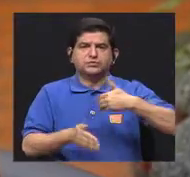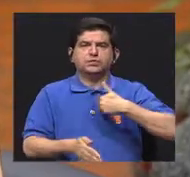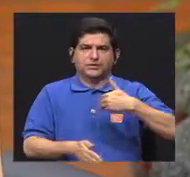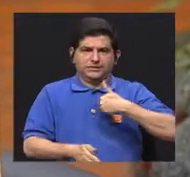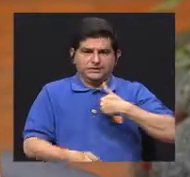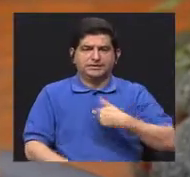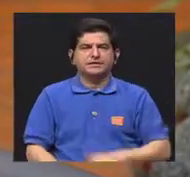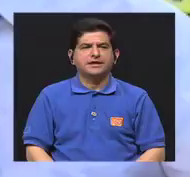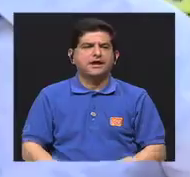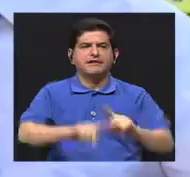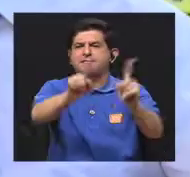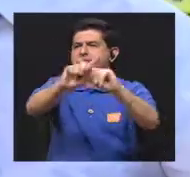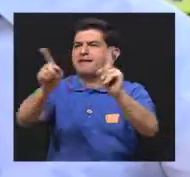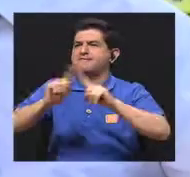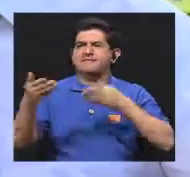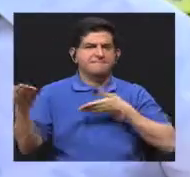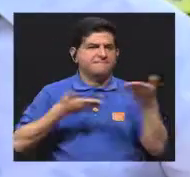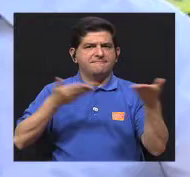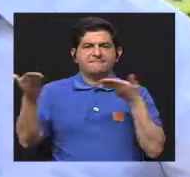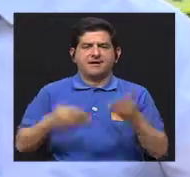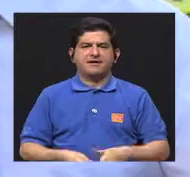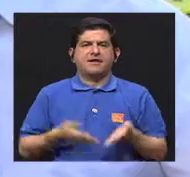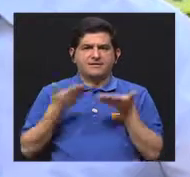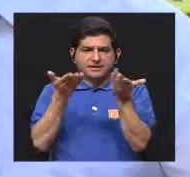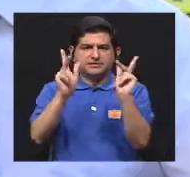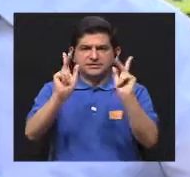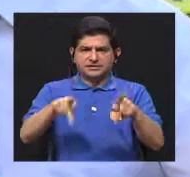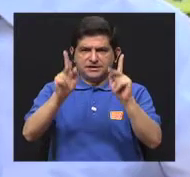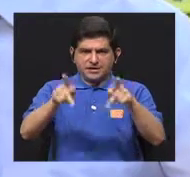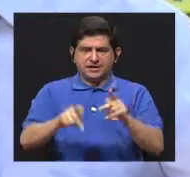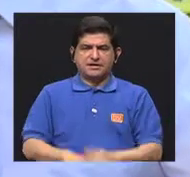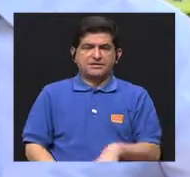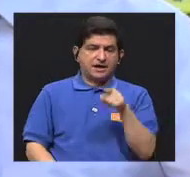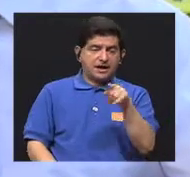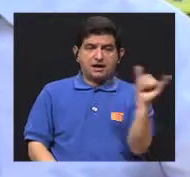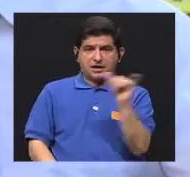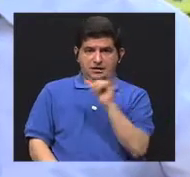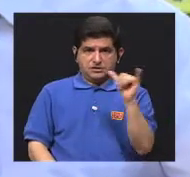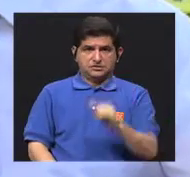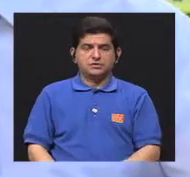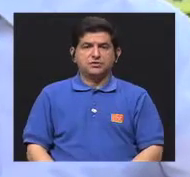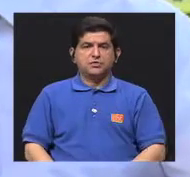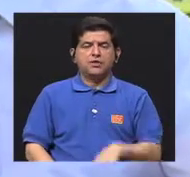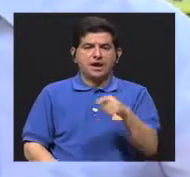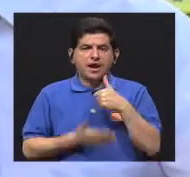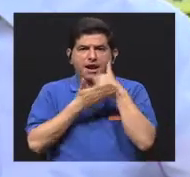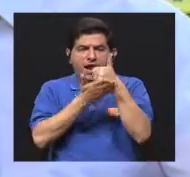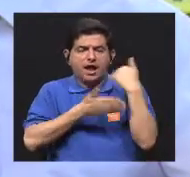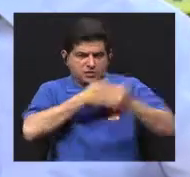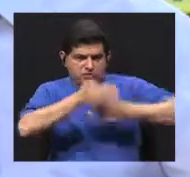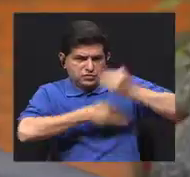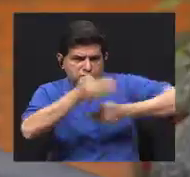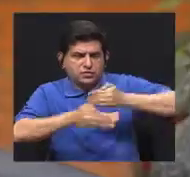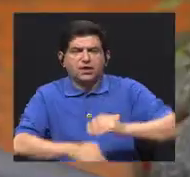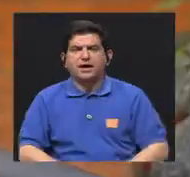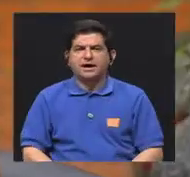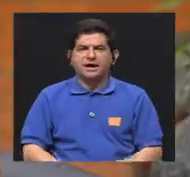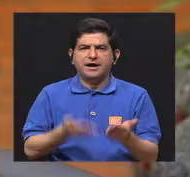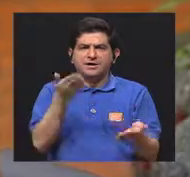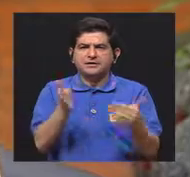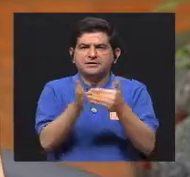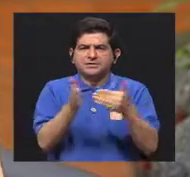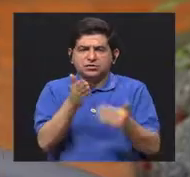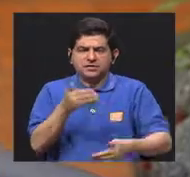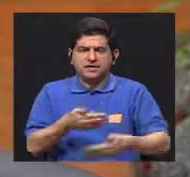bueno, tiene diferentes servicios que pone a disposición del público y eso vendría a ser como un coayudante en ese proceso. Sí.